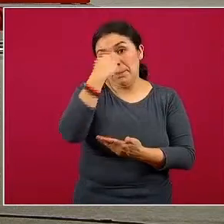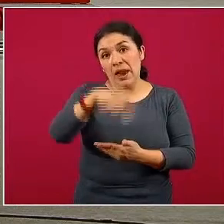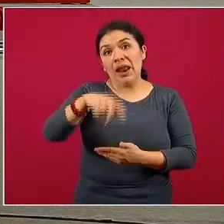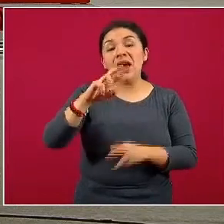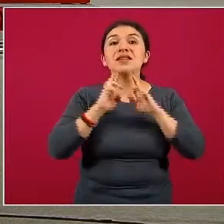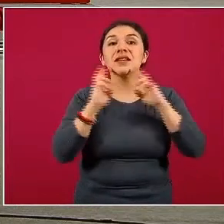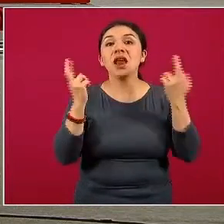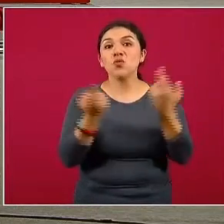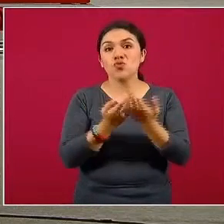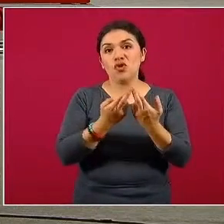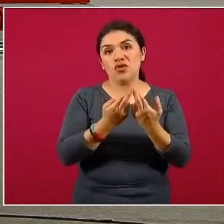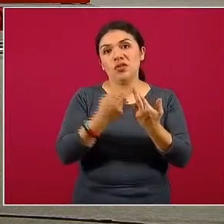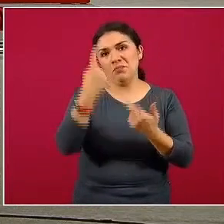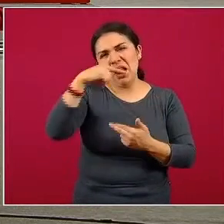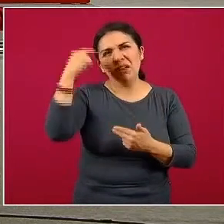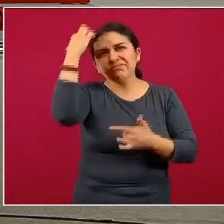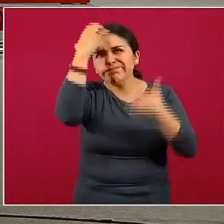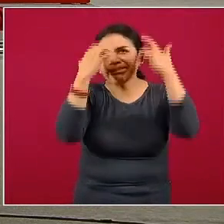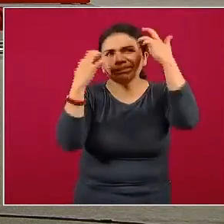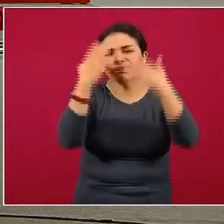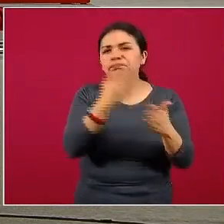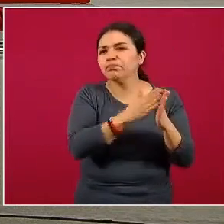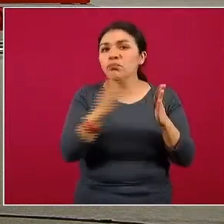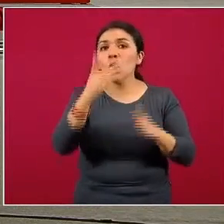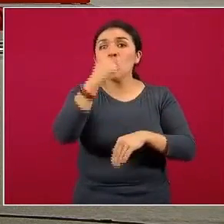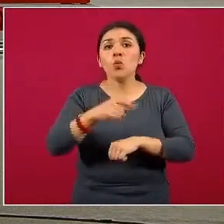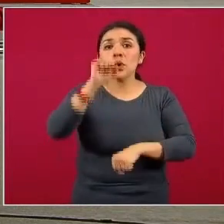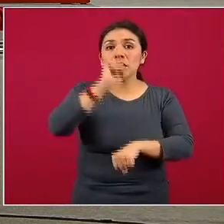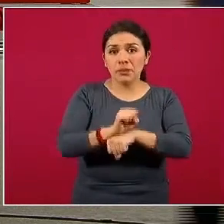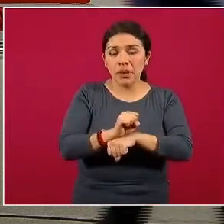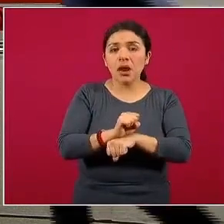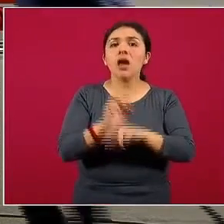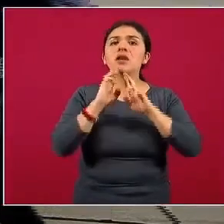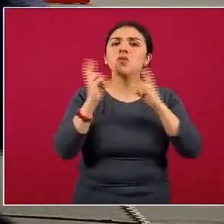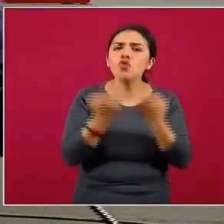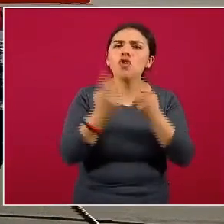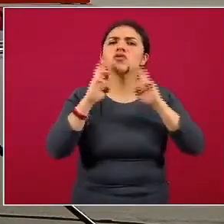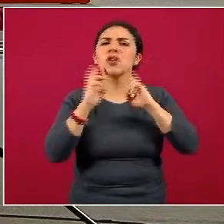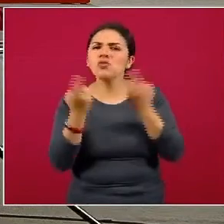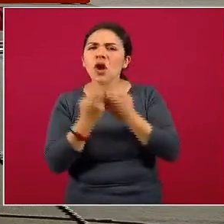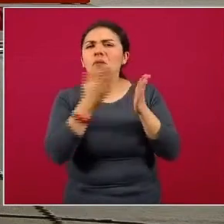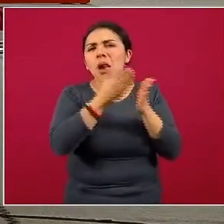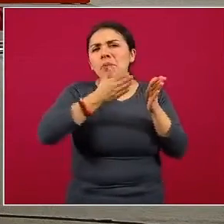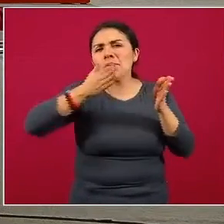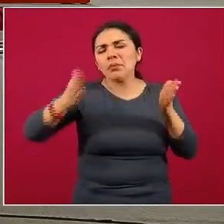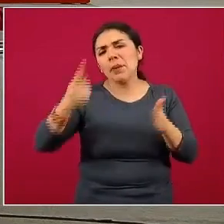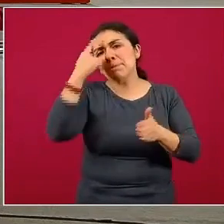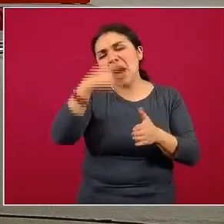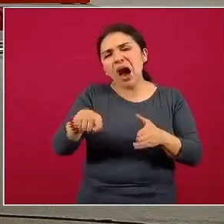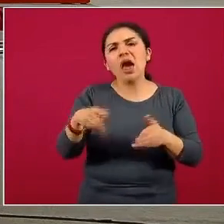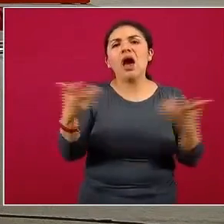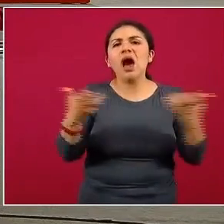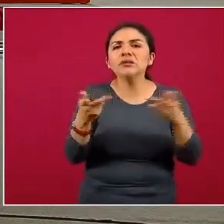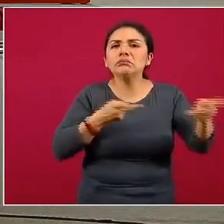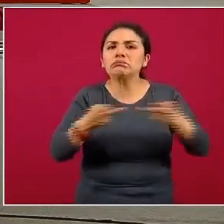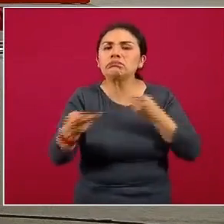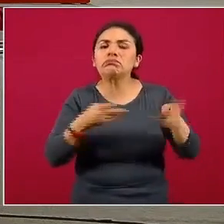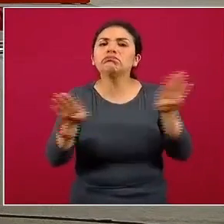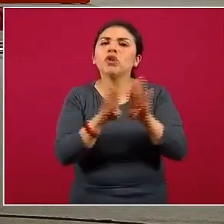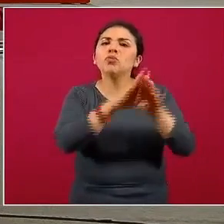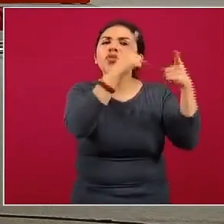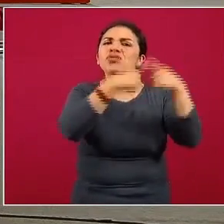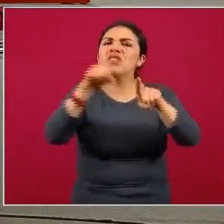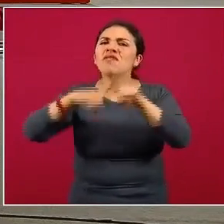seminario de reflexión durante toda una semana, una sesión tras otra, abordando los múltiples